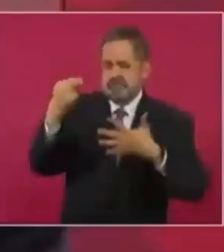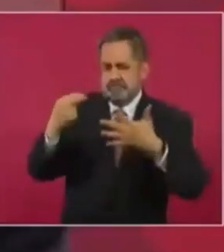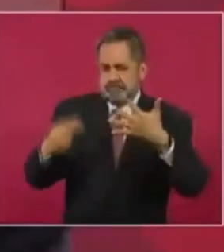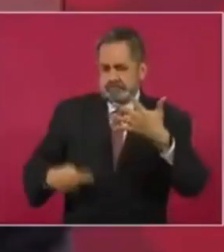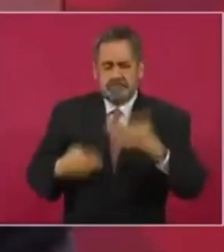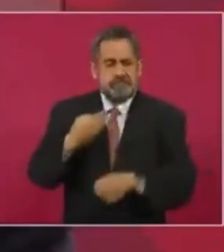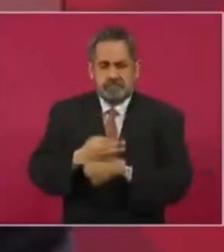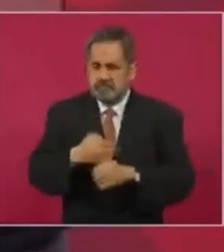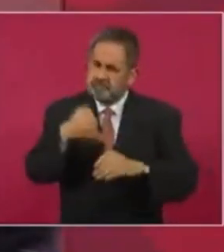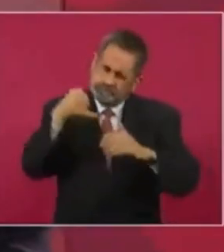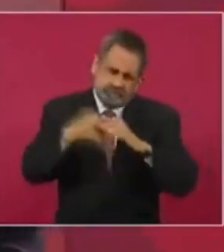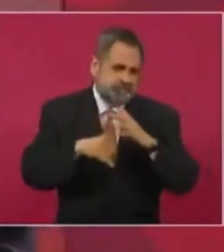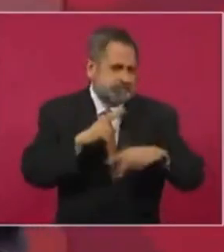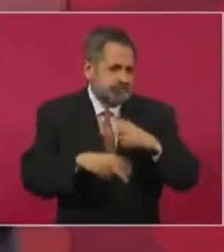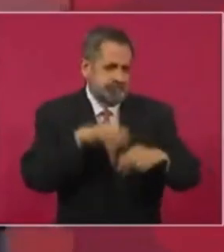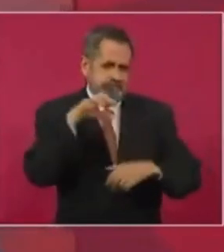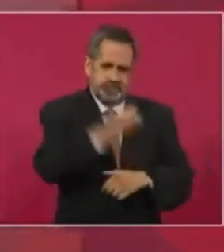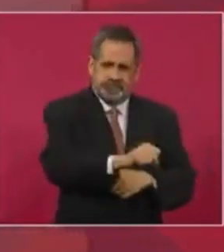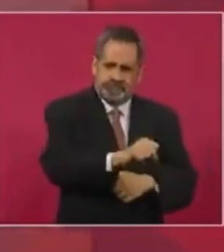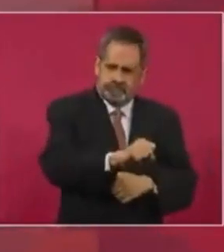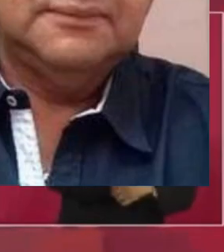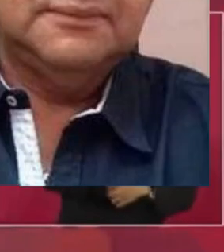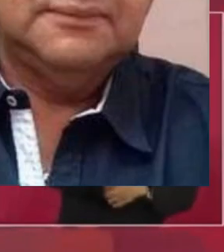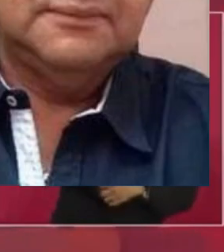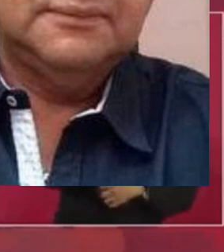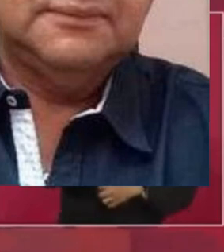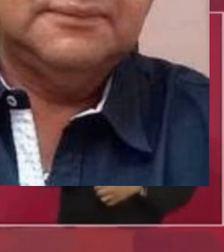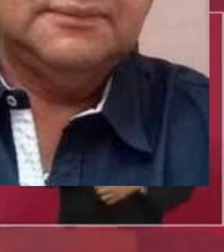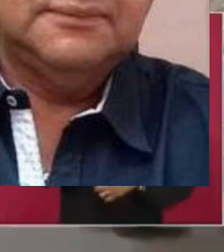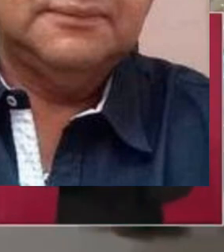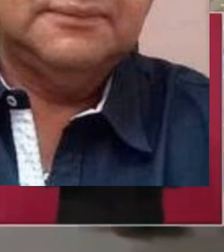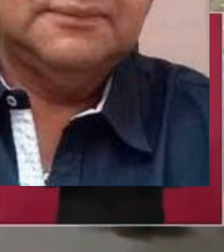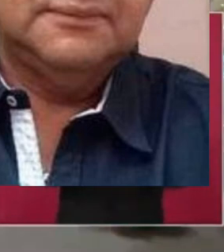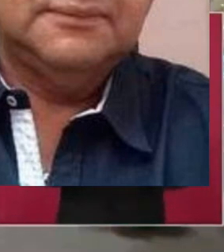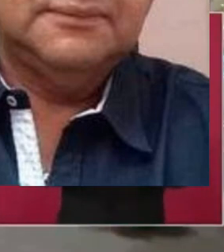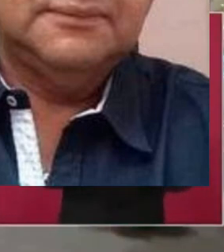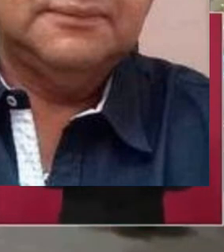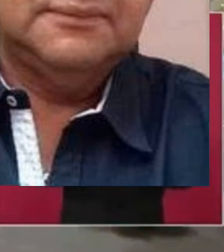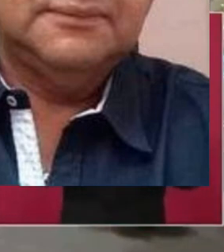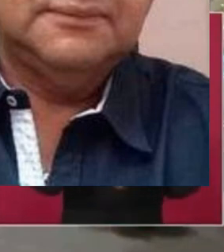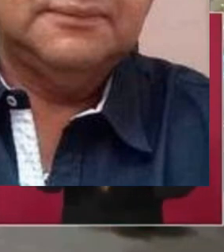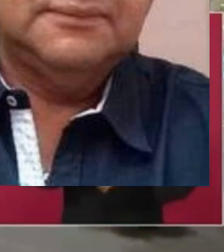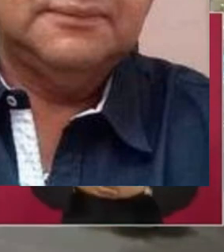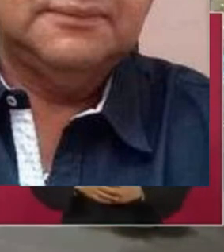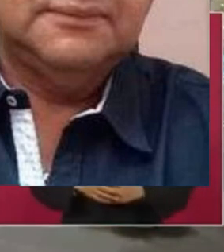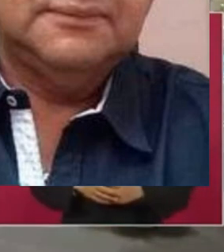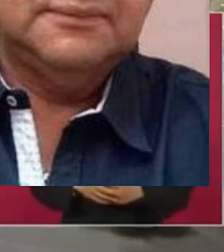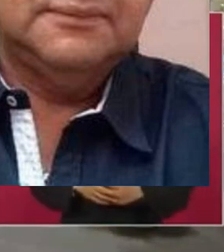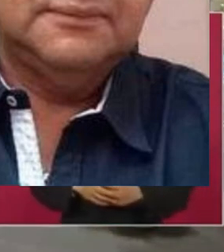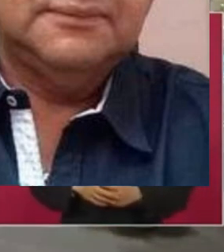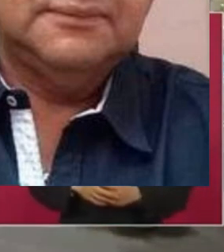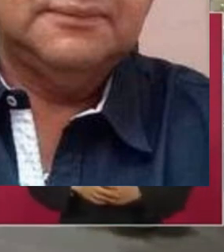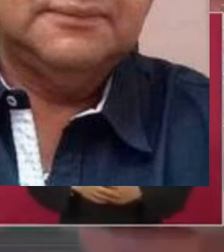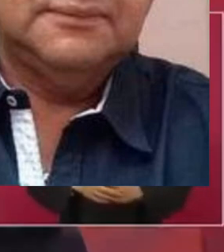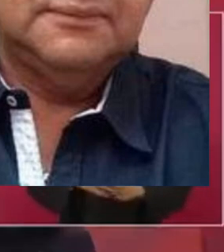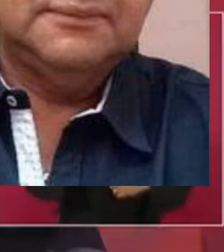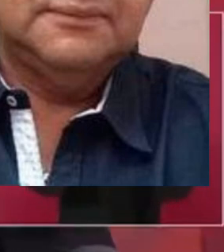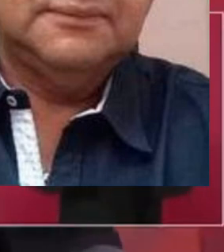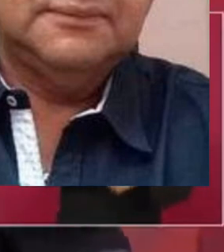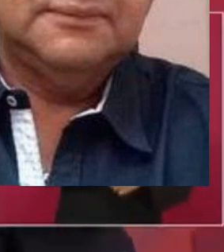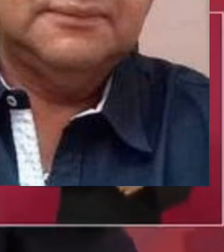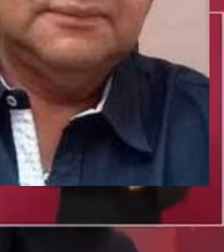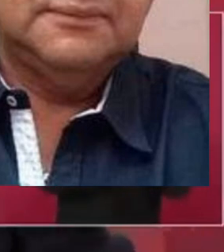El pasado 10 de enero, periodista José Luis Gamboa fue apuñalado en el puerto de Veracruz, mismo que